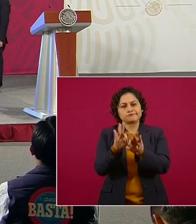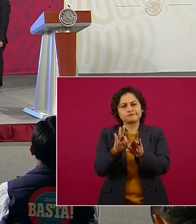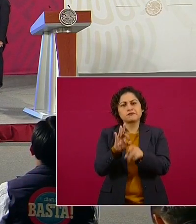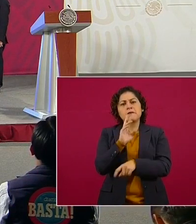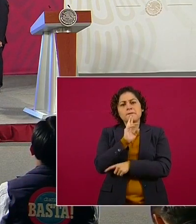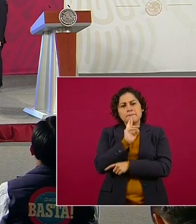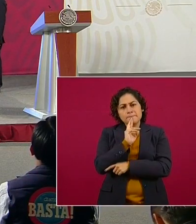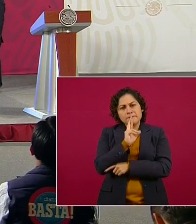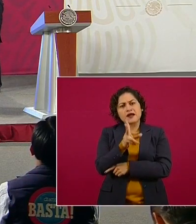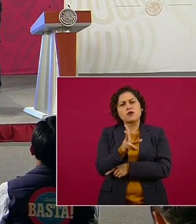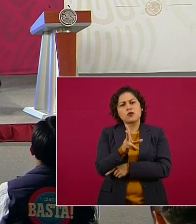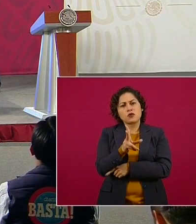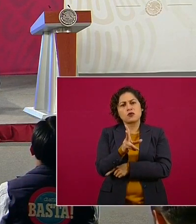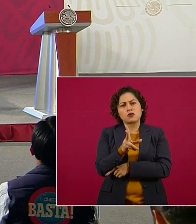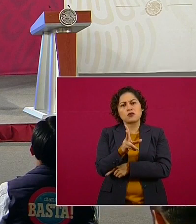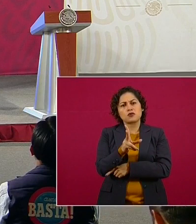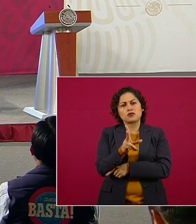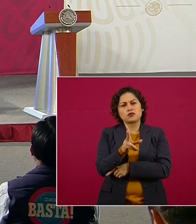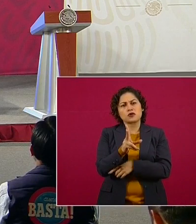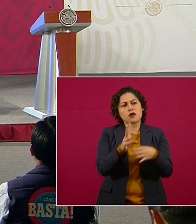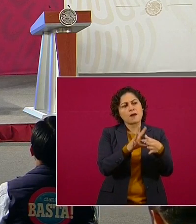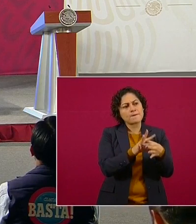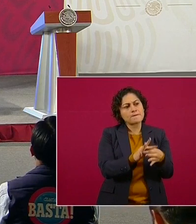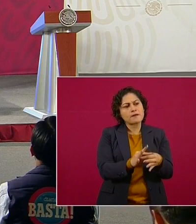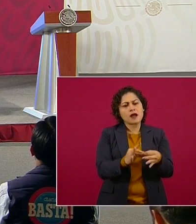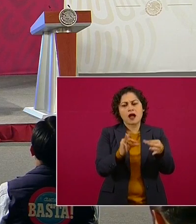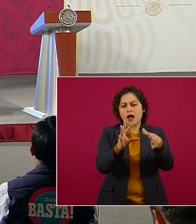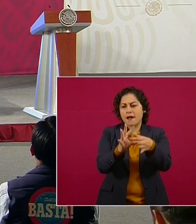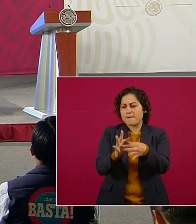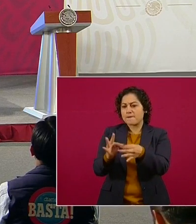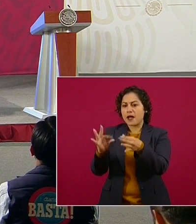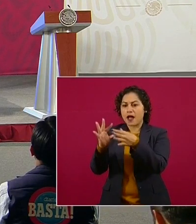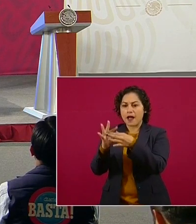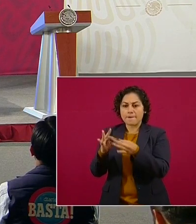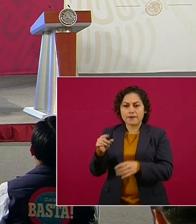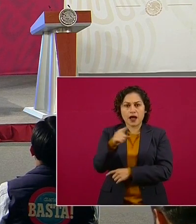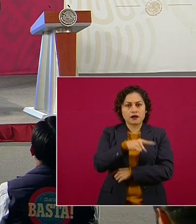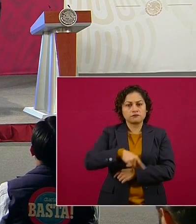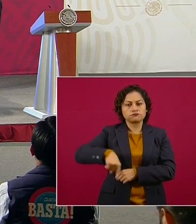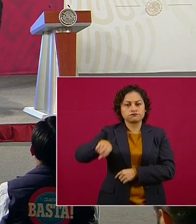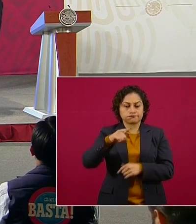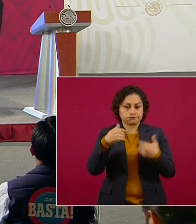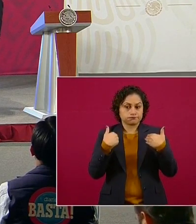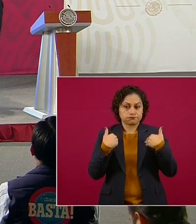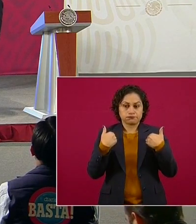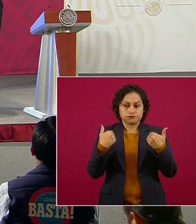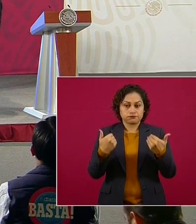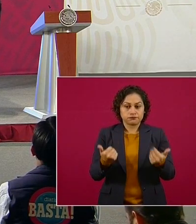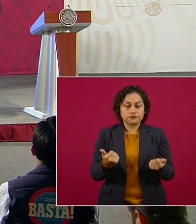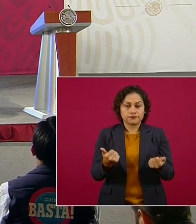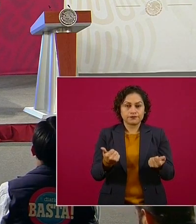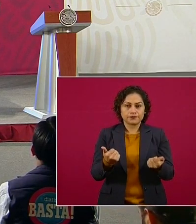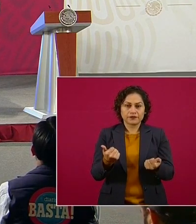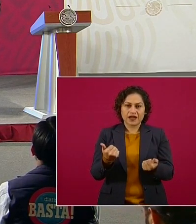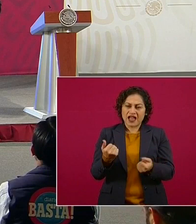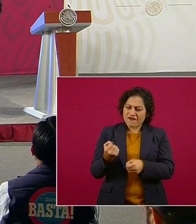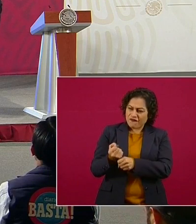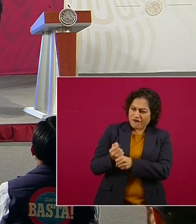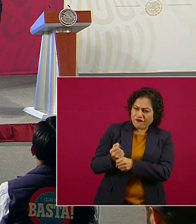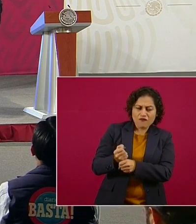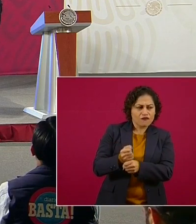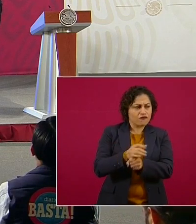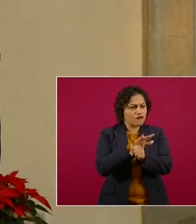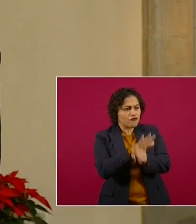imposición o en la fuerza. Además, me consta